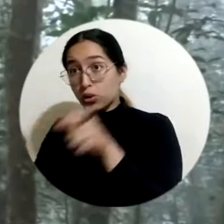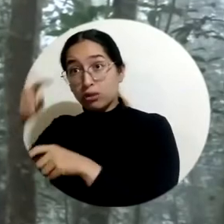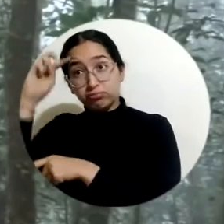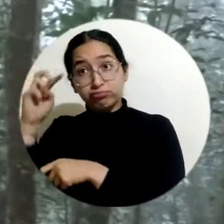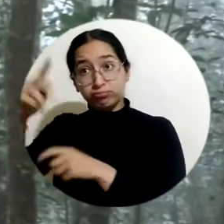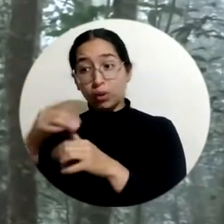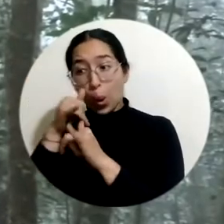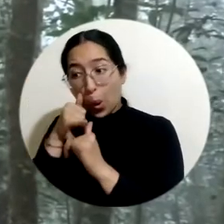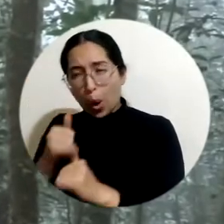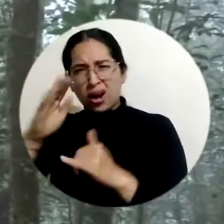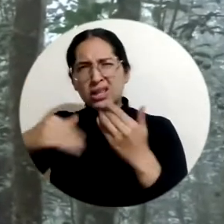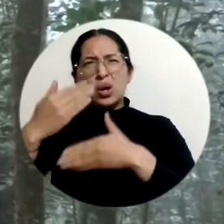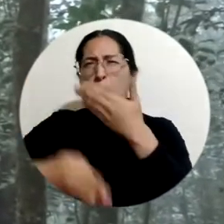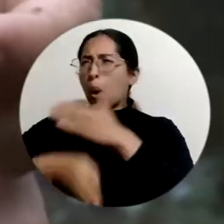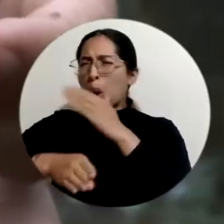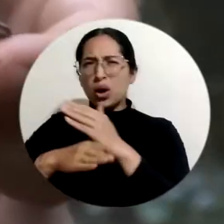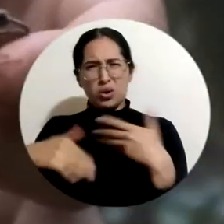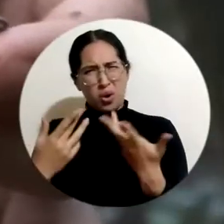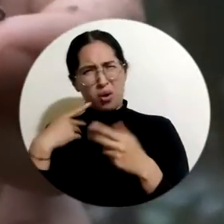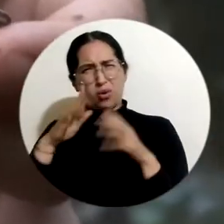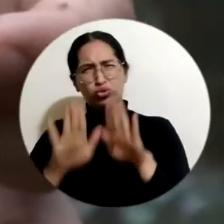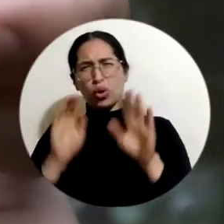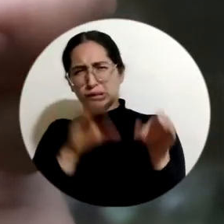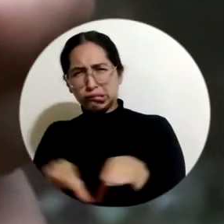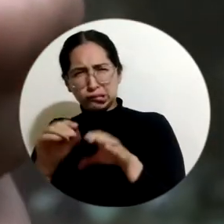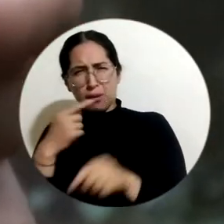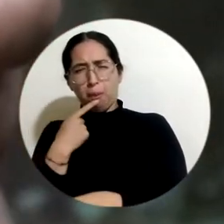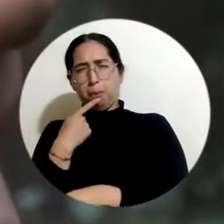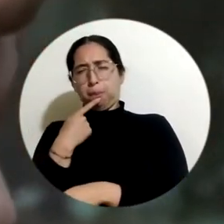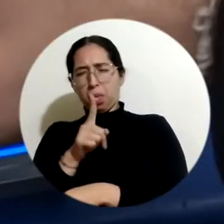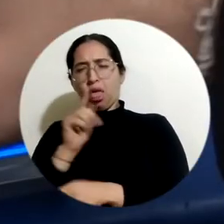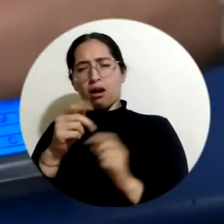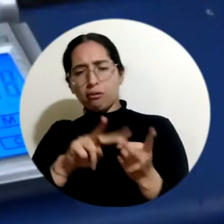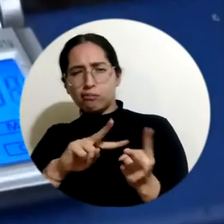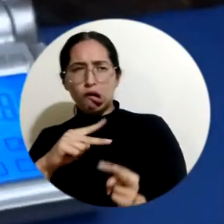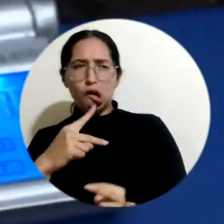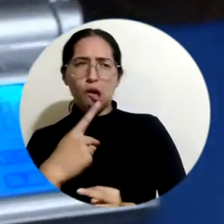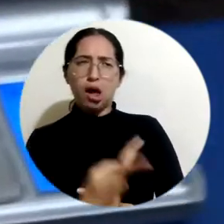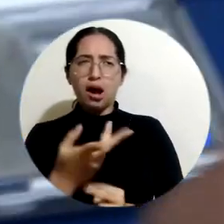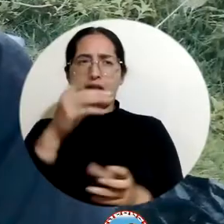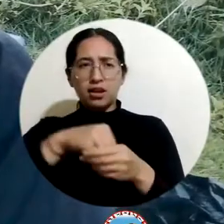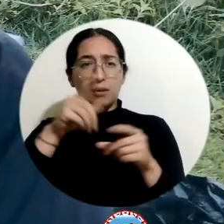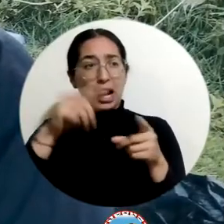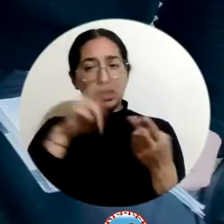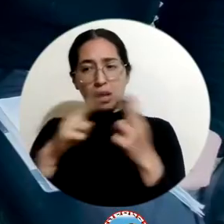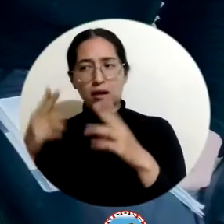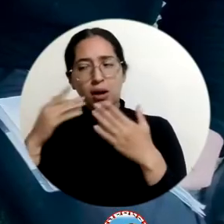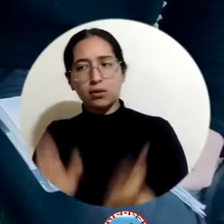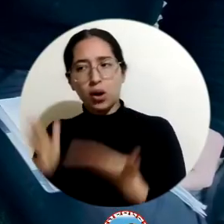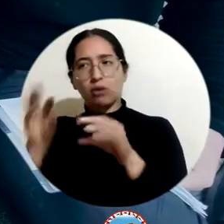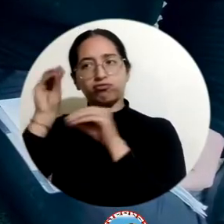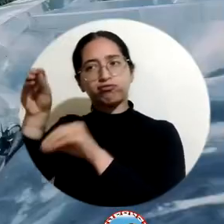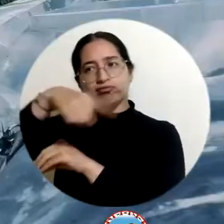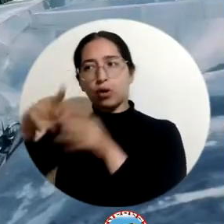de Unimagdalena junto a otros investigadores del país siguen estudiando la evolución de este comportamiento en las ranas arlequines como muestra